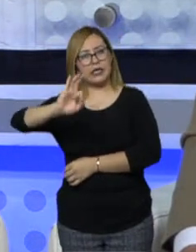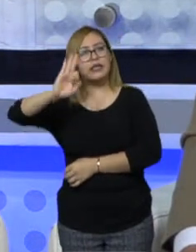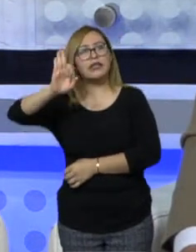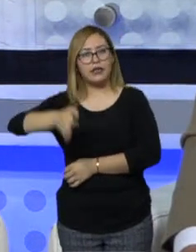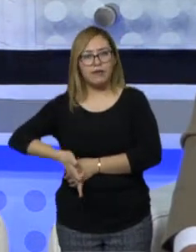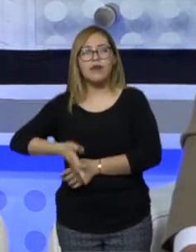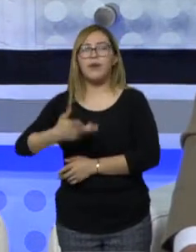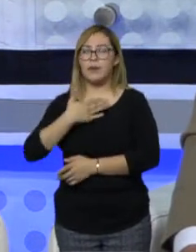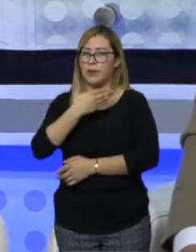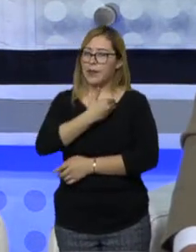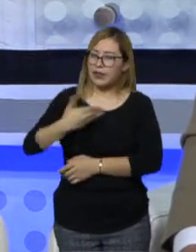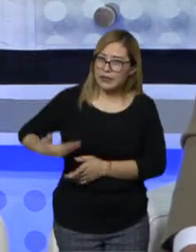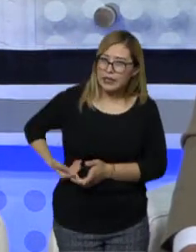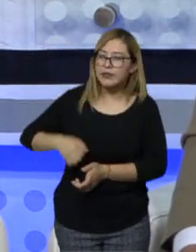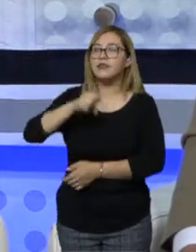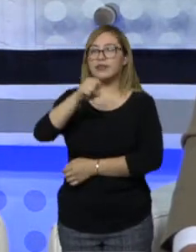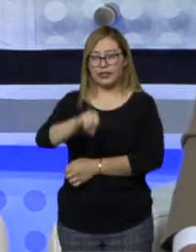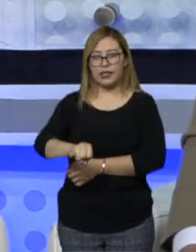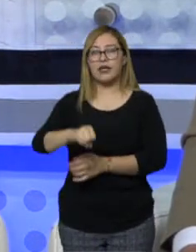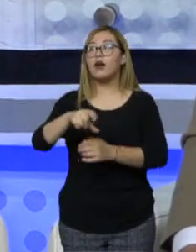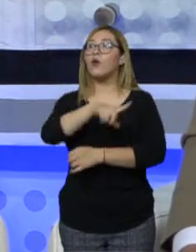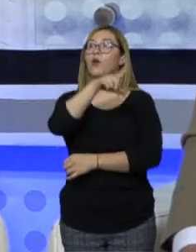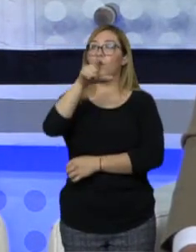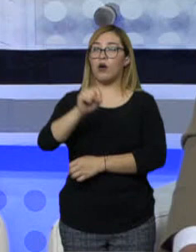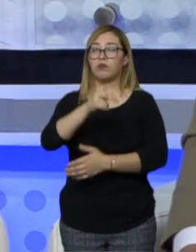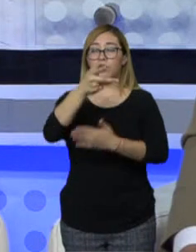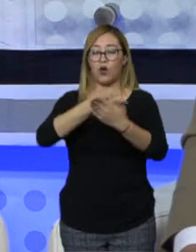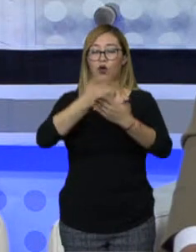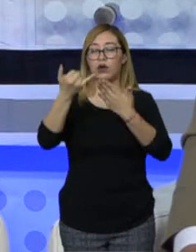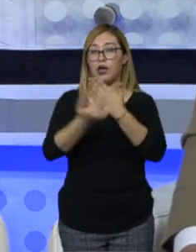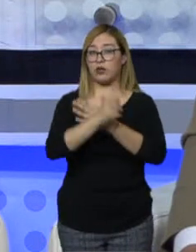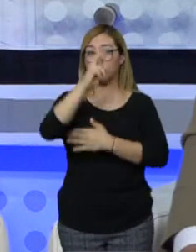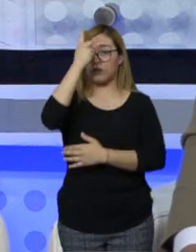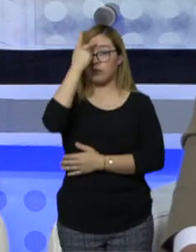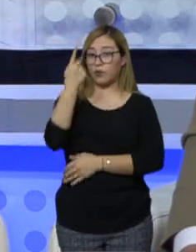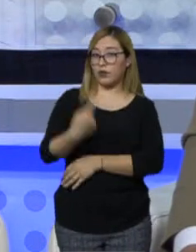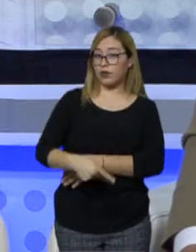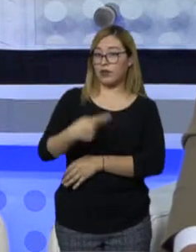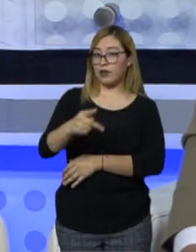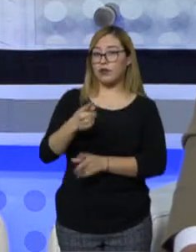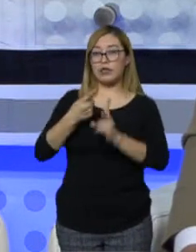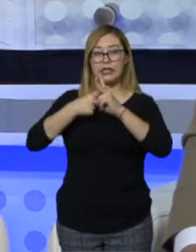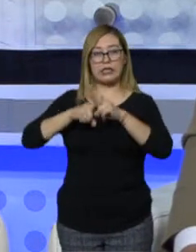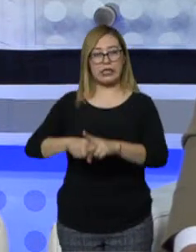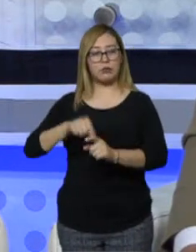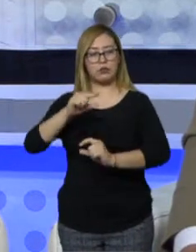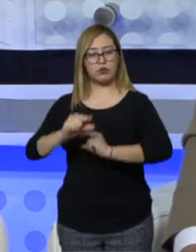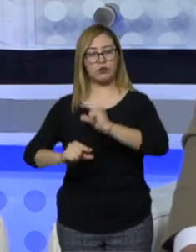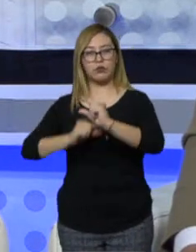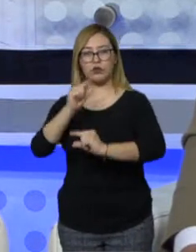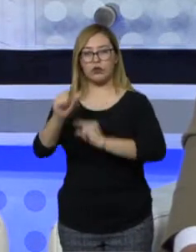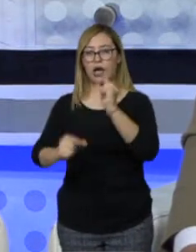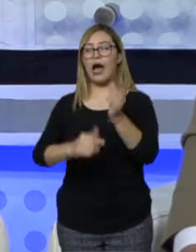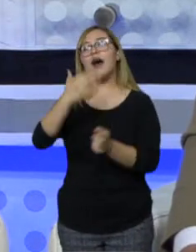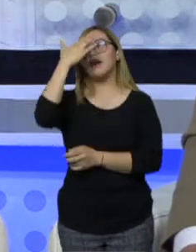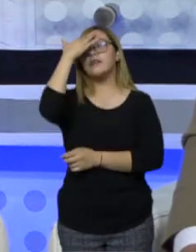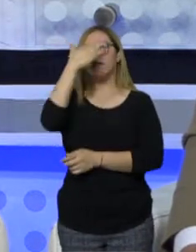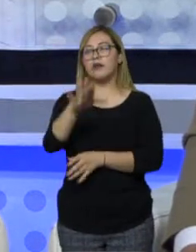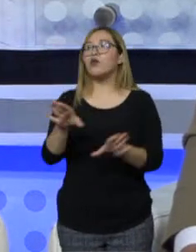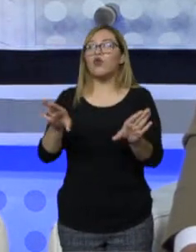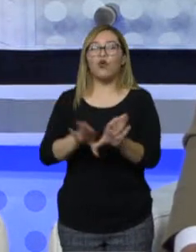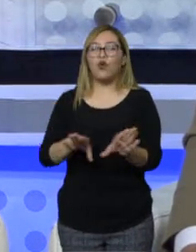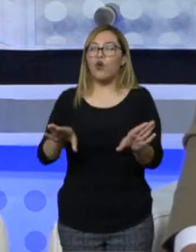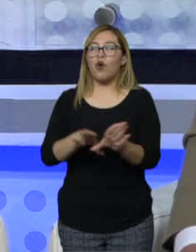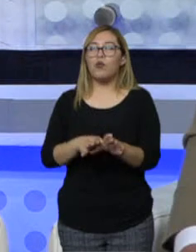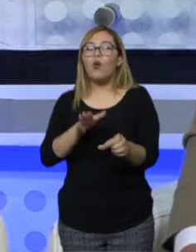presidente, y cuando empiezan a consolidarse proyectos en San Luis Potosí, digo, ya tenemos una idea del tipo